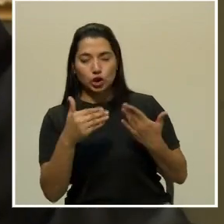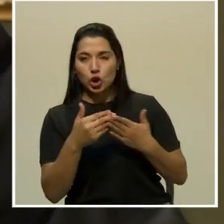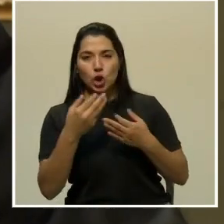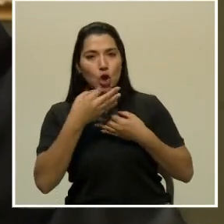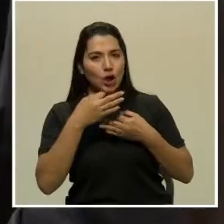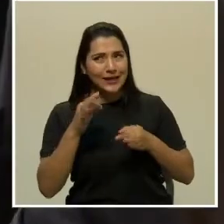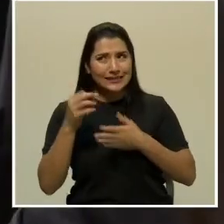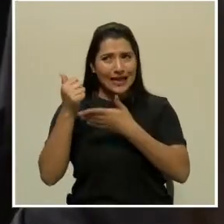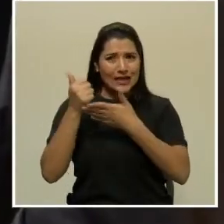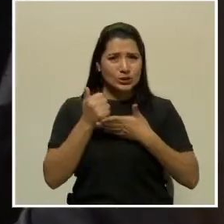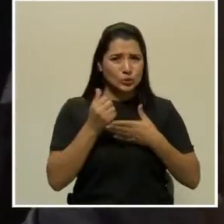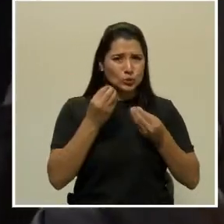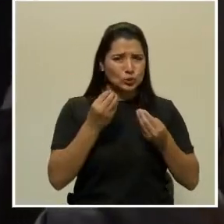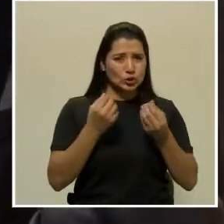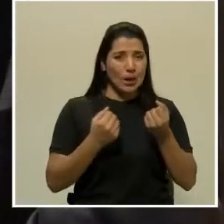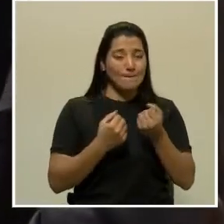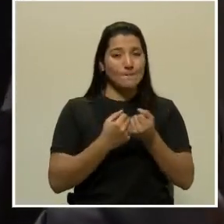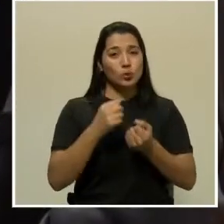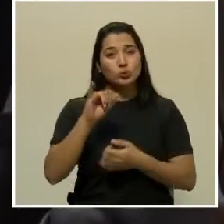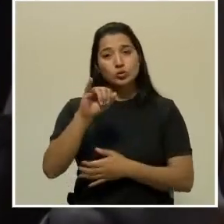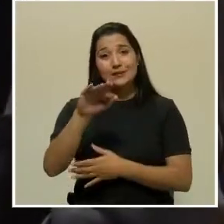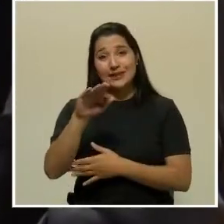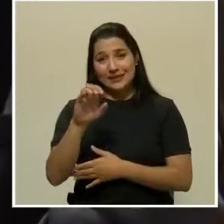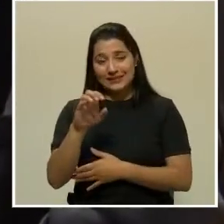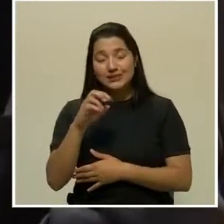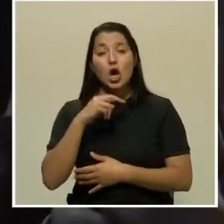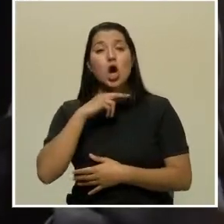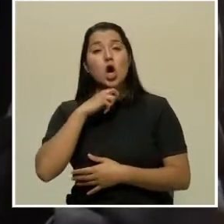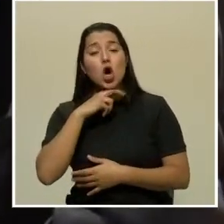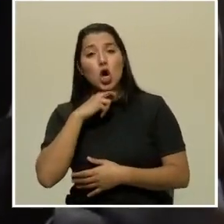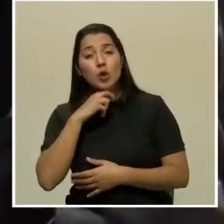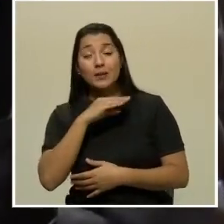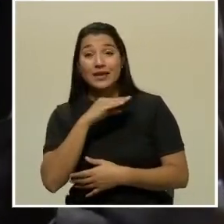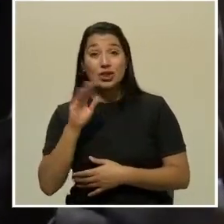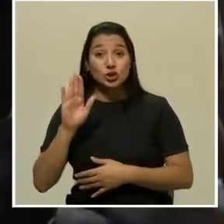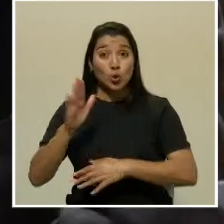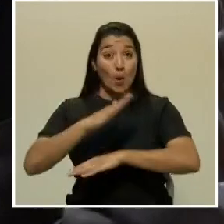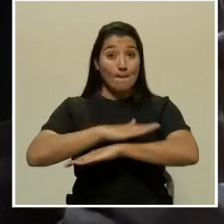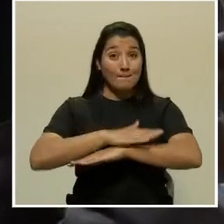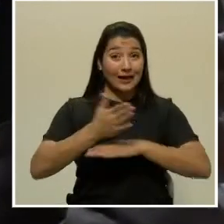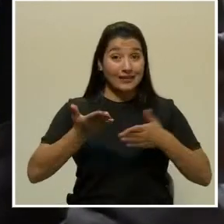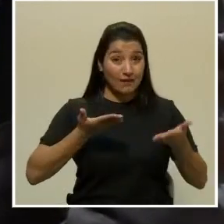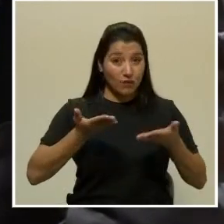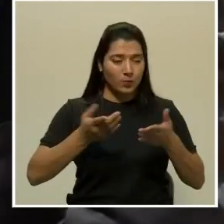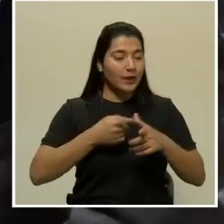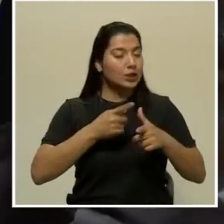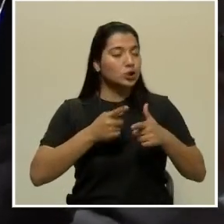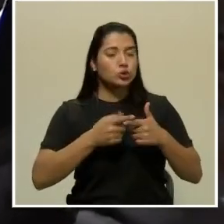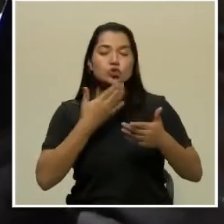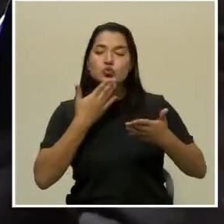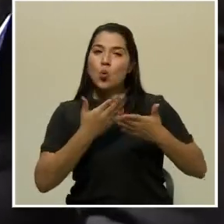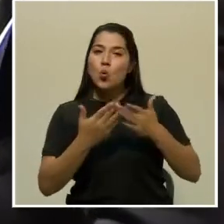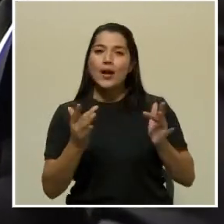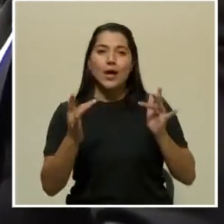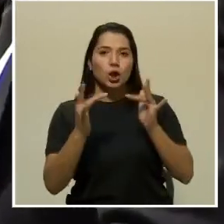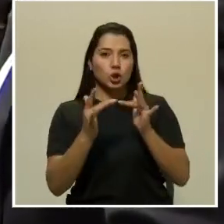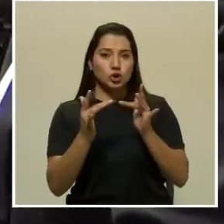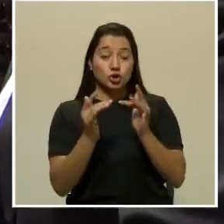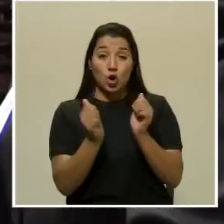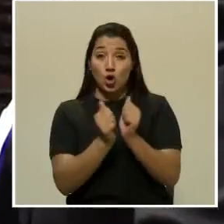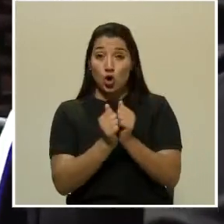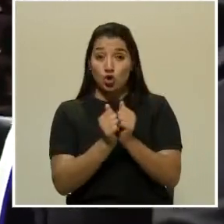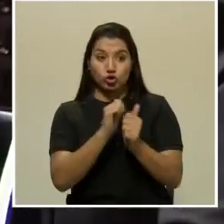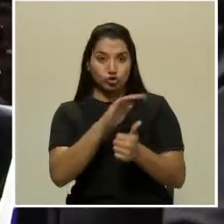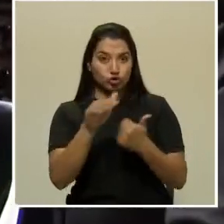del ICE por medio de Colby y sus plataformas. Entonces, va a haber una muy buena conexión a todos los